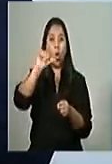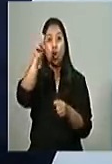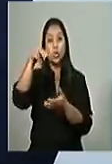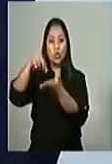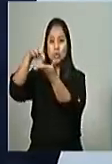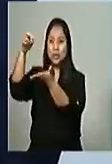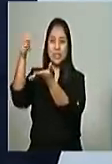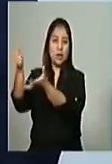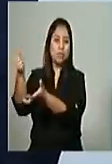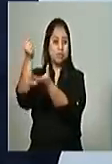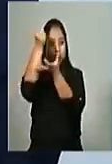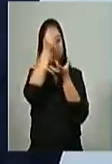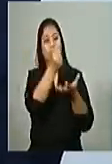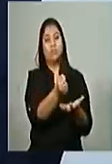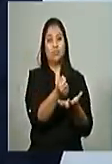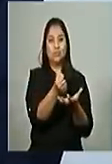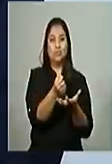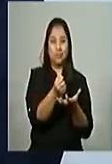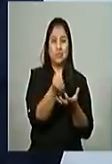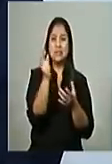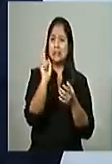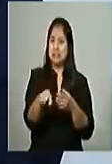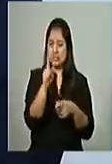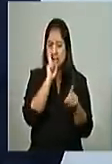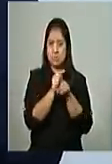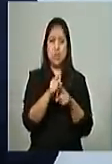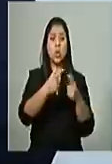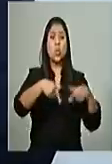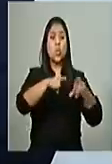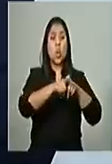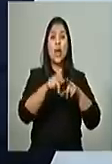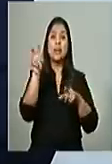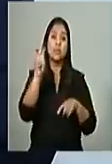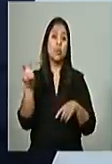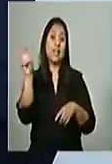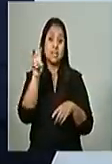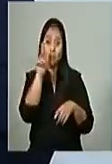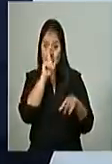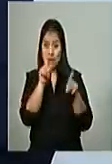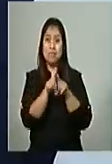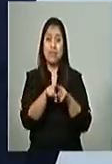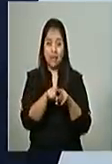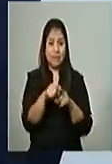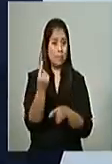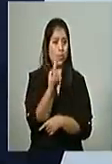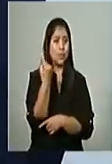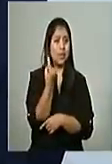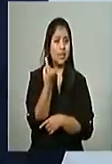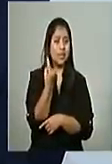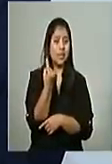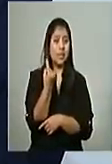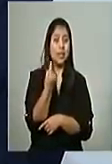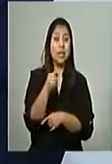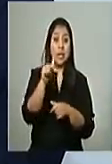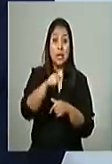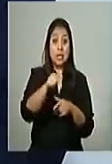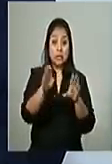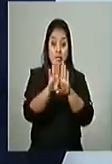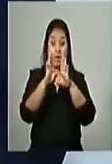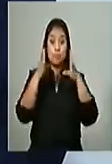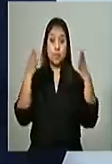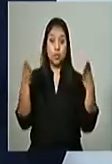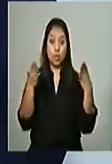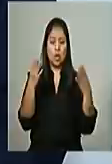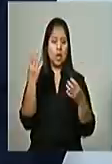un destino turístico sin precedentes. Esta apertura es una gran oportunidad, pero